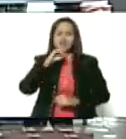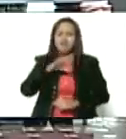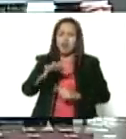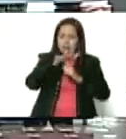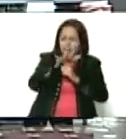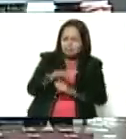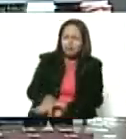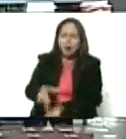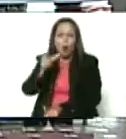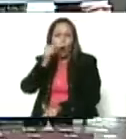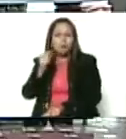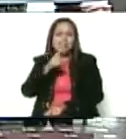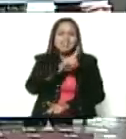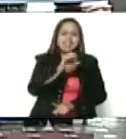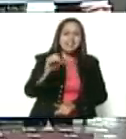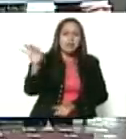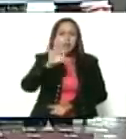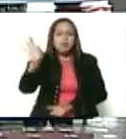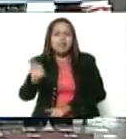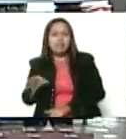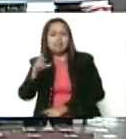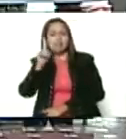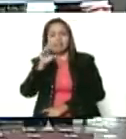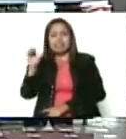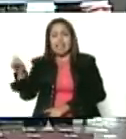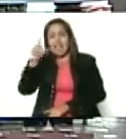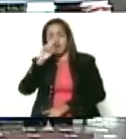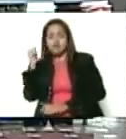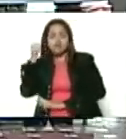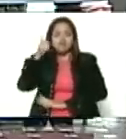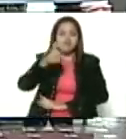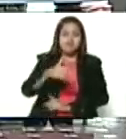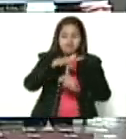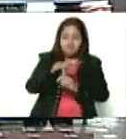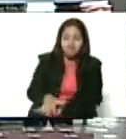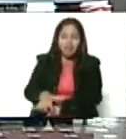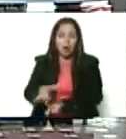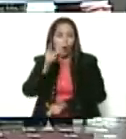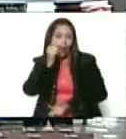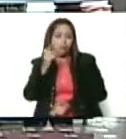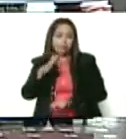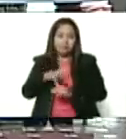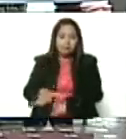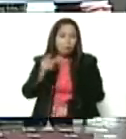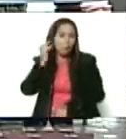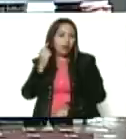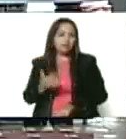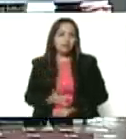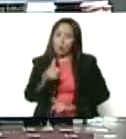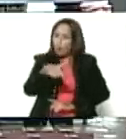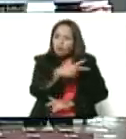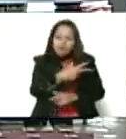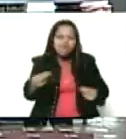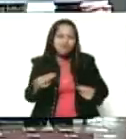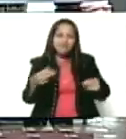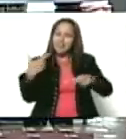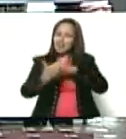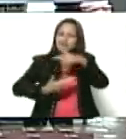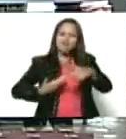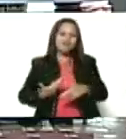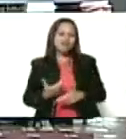100% dominante hace 100 años. Hoy no. Y menos con revolución.